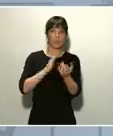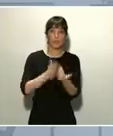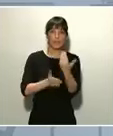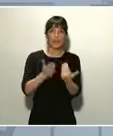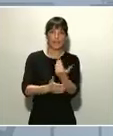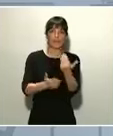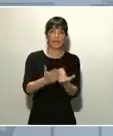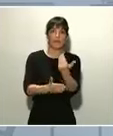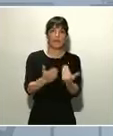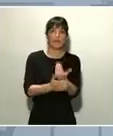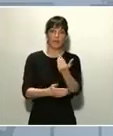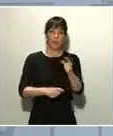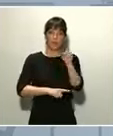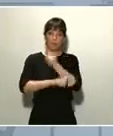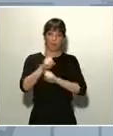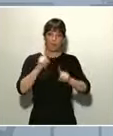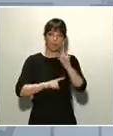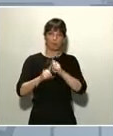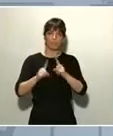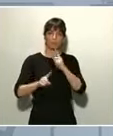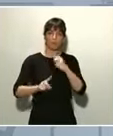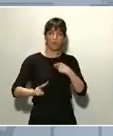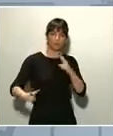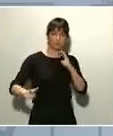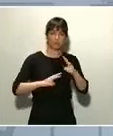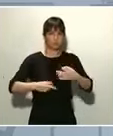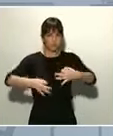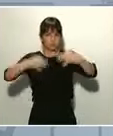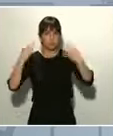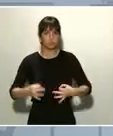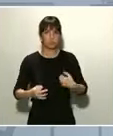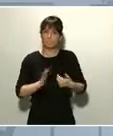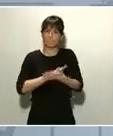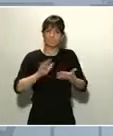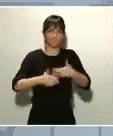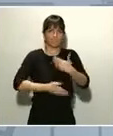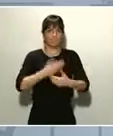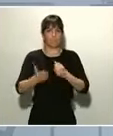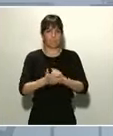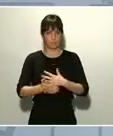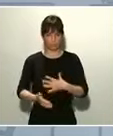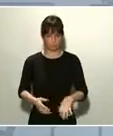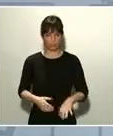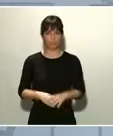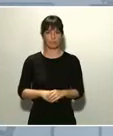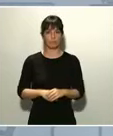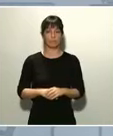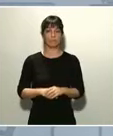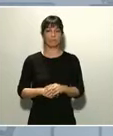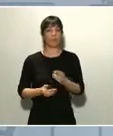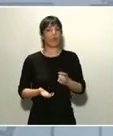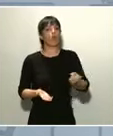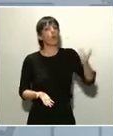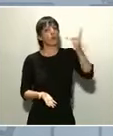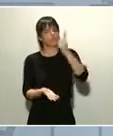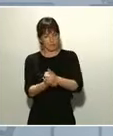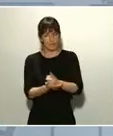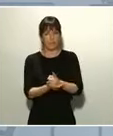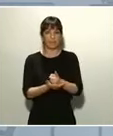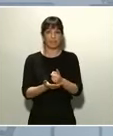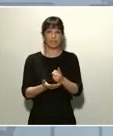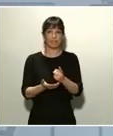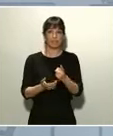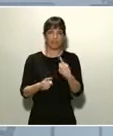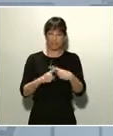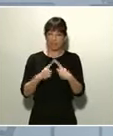esos problemas con contundencia y con la mayor celeridad posible. Vuelvo a decir que haremos todo lo que haga falta cuando haga